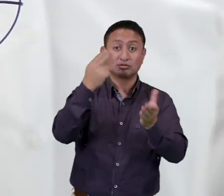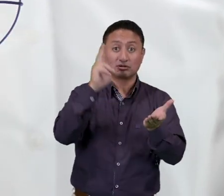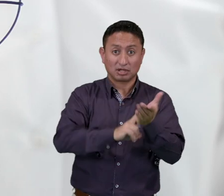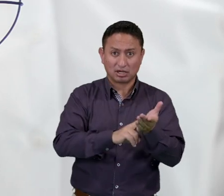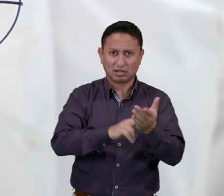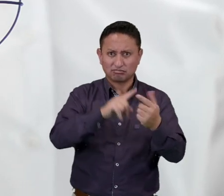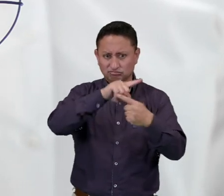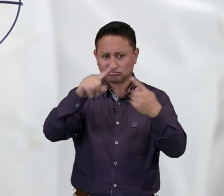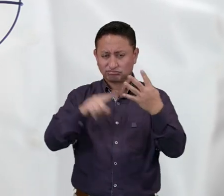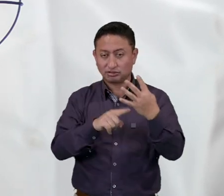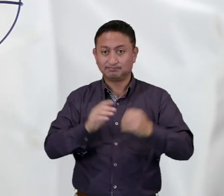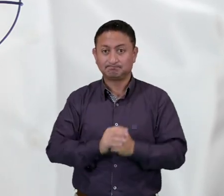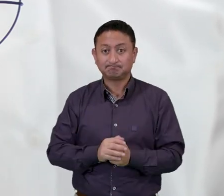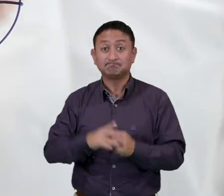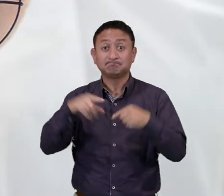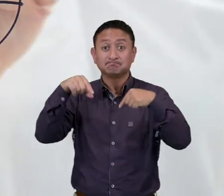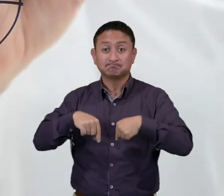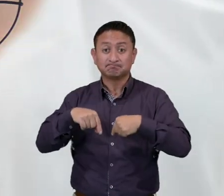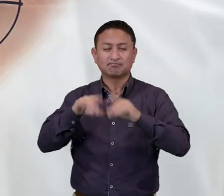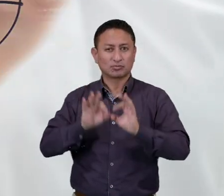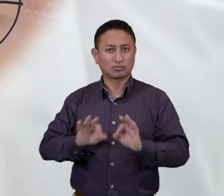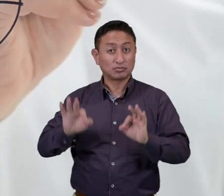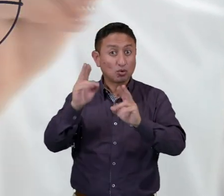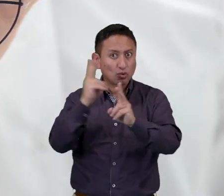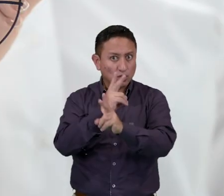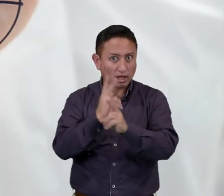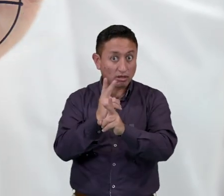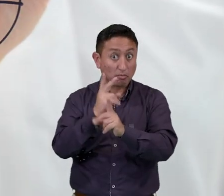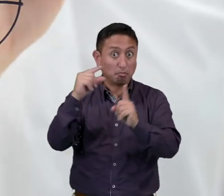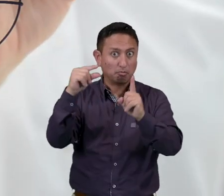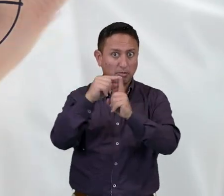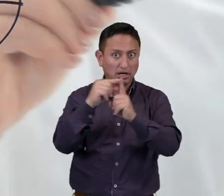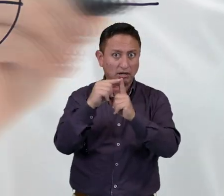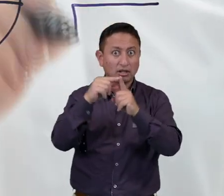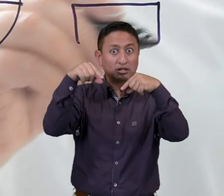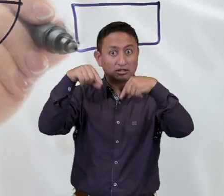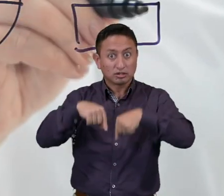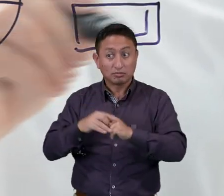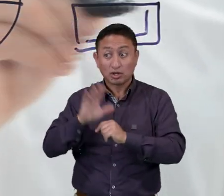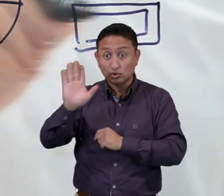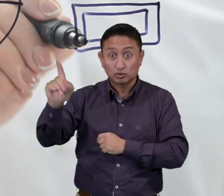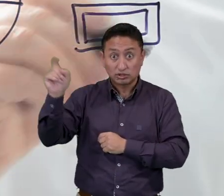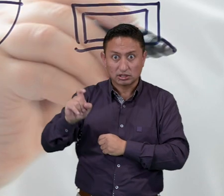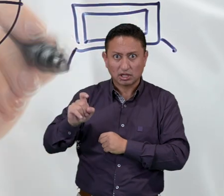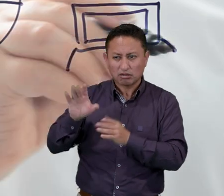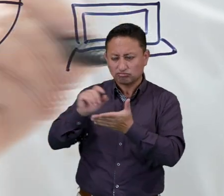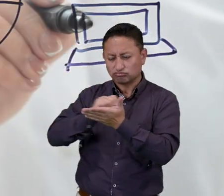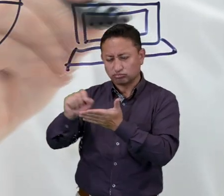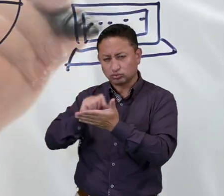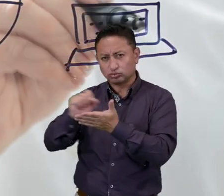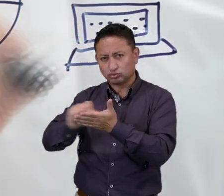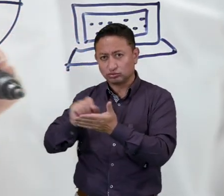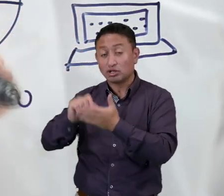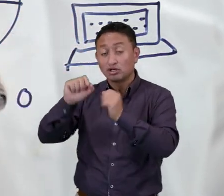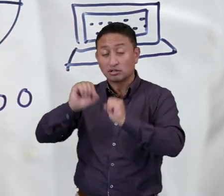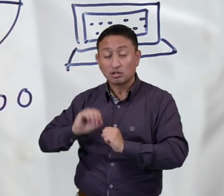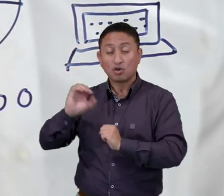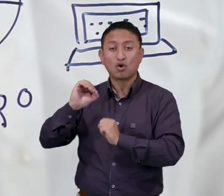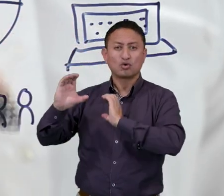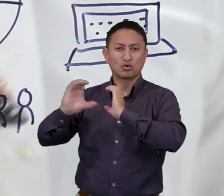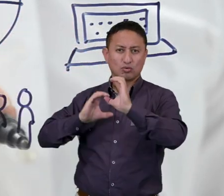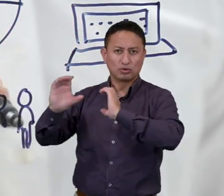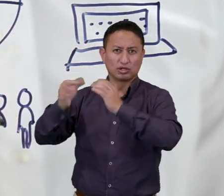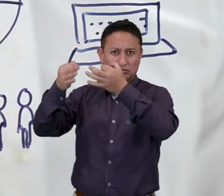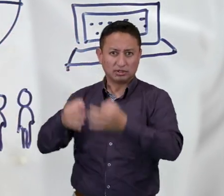carta, entre otros. Para ello, se debe tener cuidado en los términos usados cuando se atienda un requerimiento o se genere una comunicación